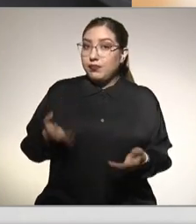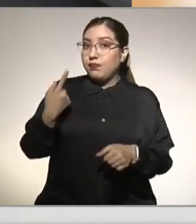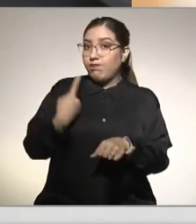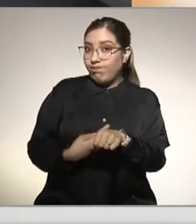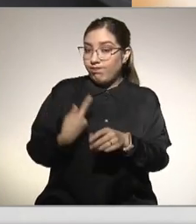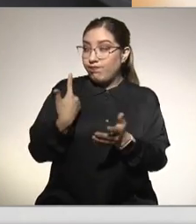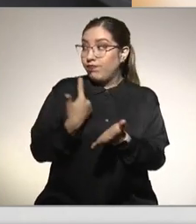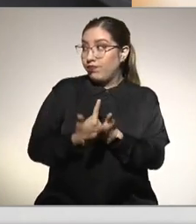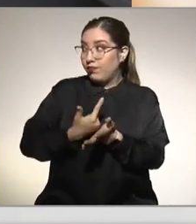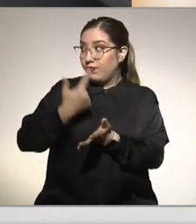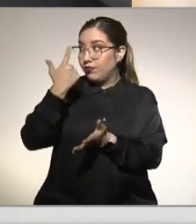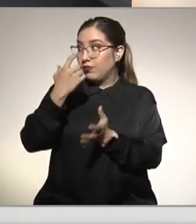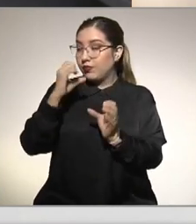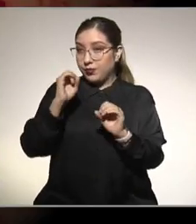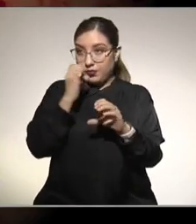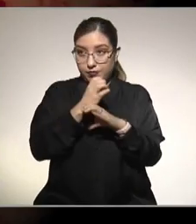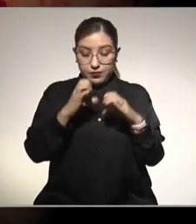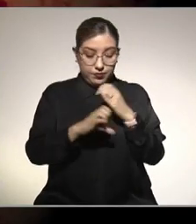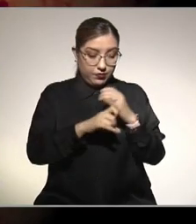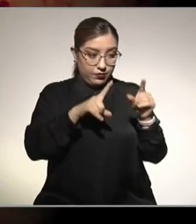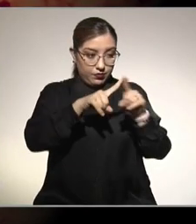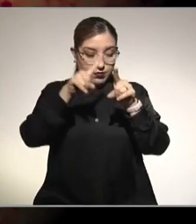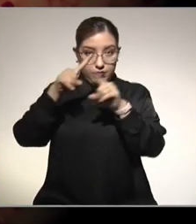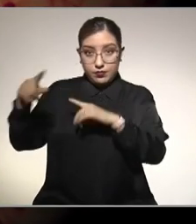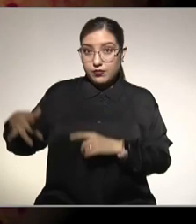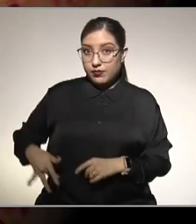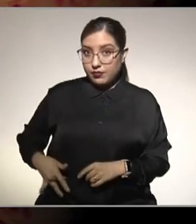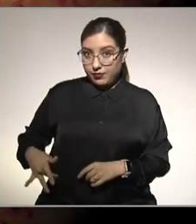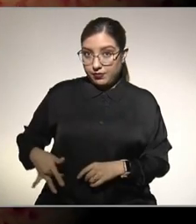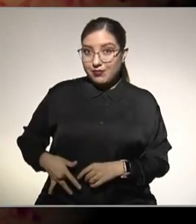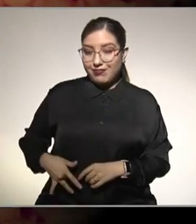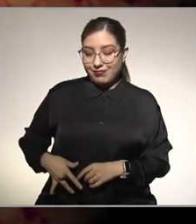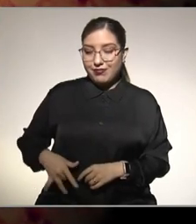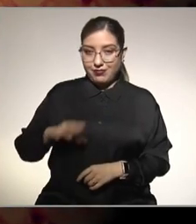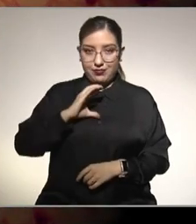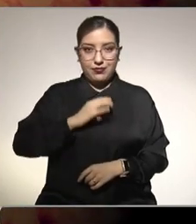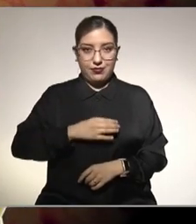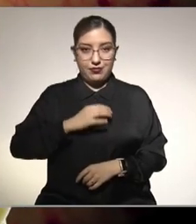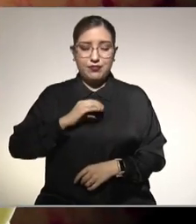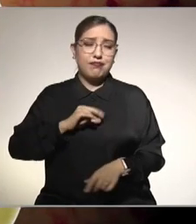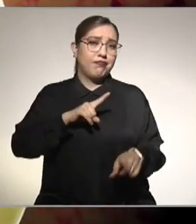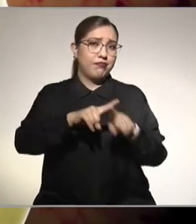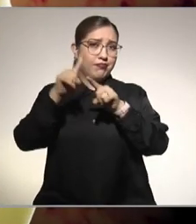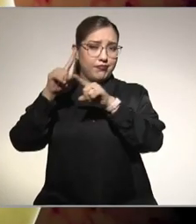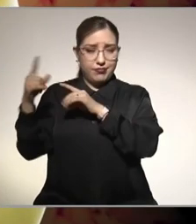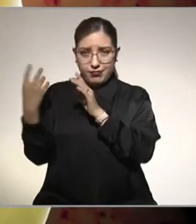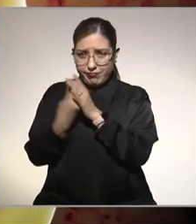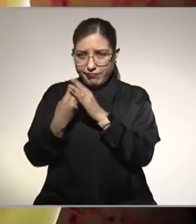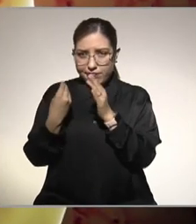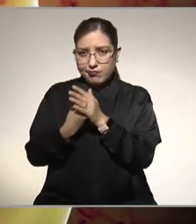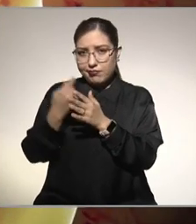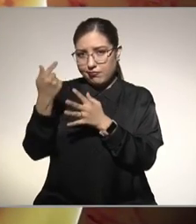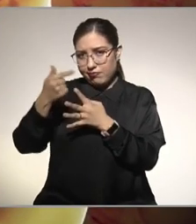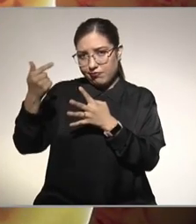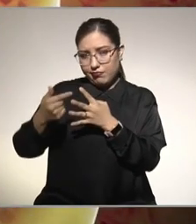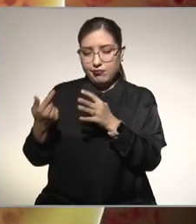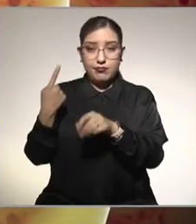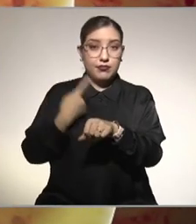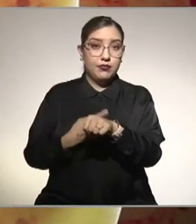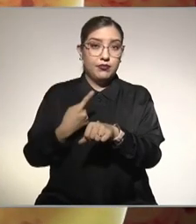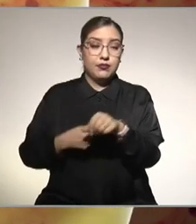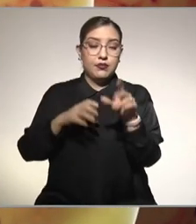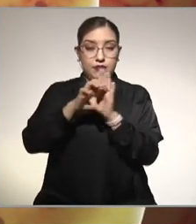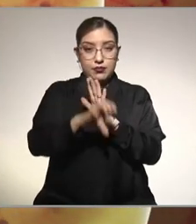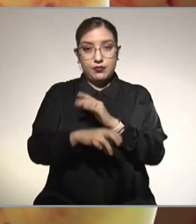complicaciones de cirrosis como sería el cáncer de hígado. A diferencia de todas las demás causas de enfermedades del hígado que generalmente pasan por hepatitis